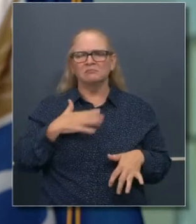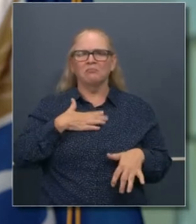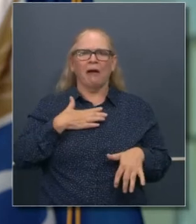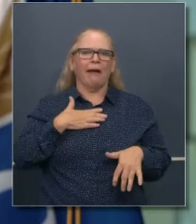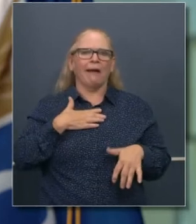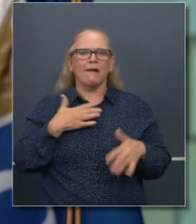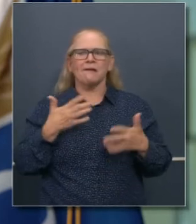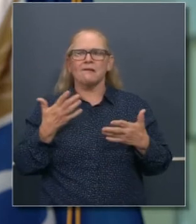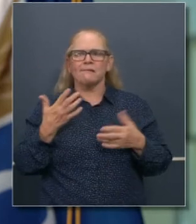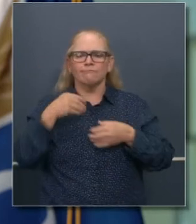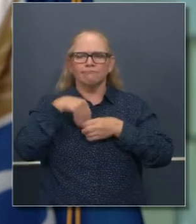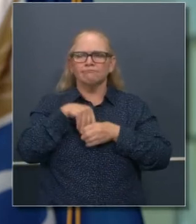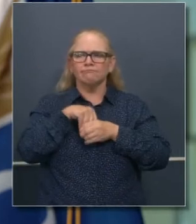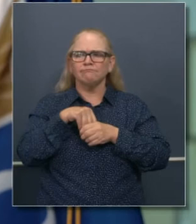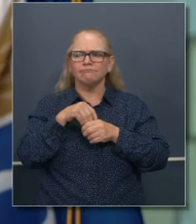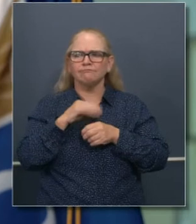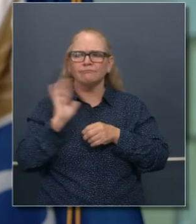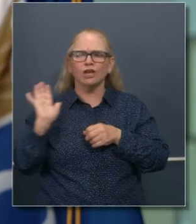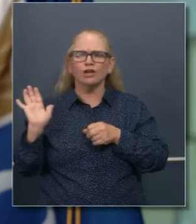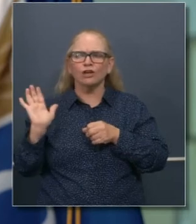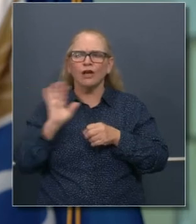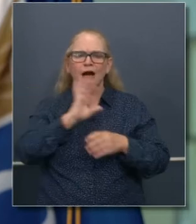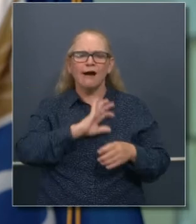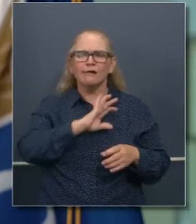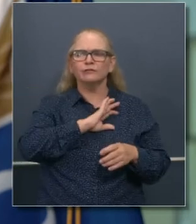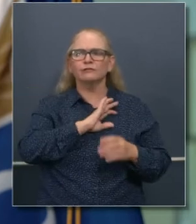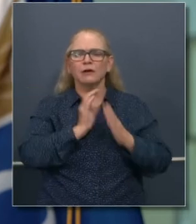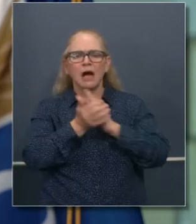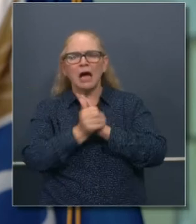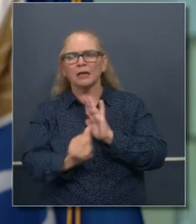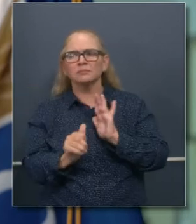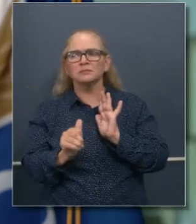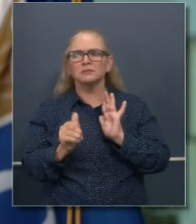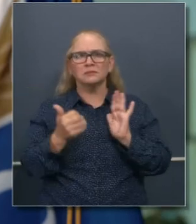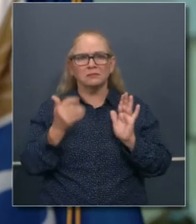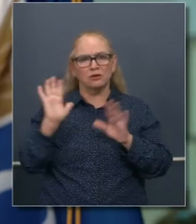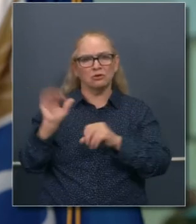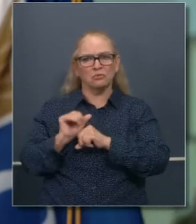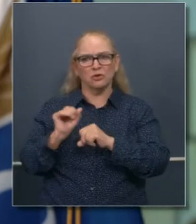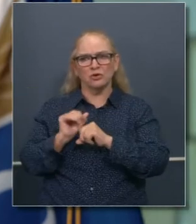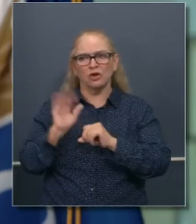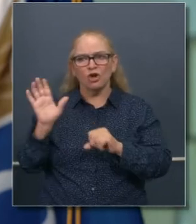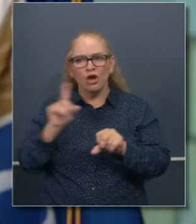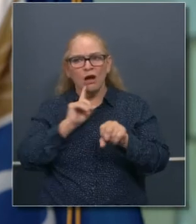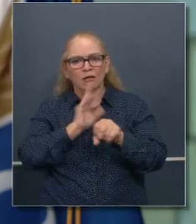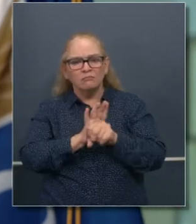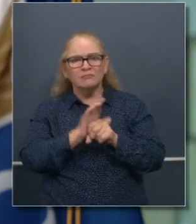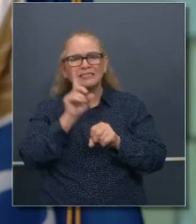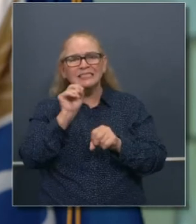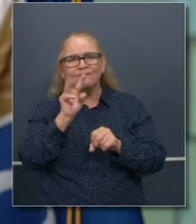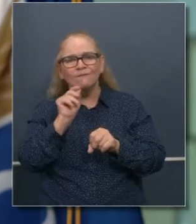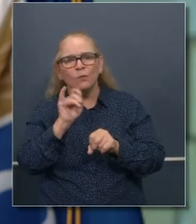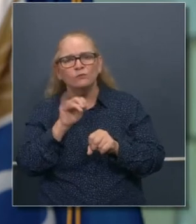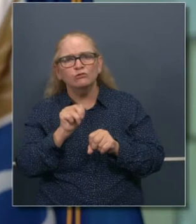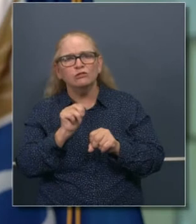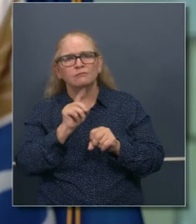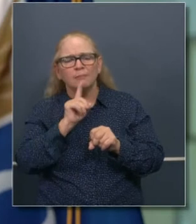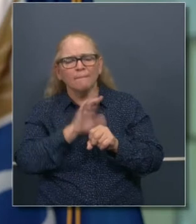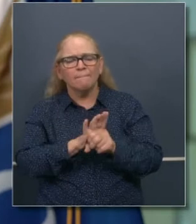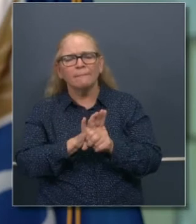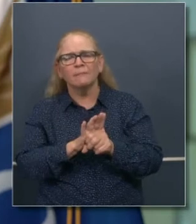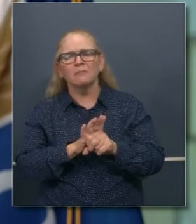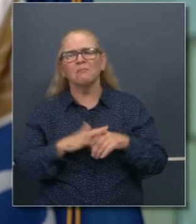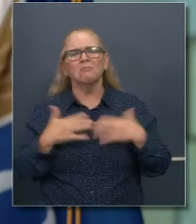conocimiento personal de su carácter, su competencia, su devoción a la causa que